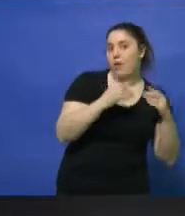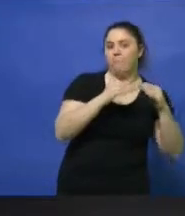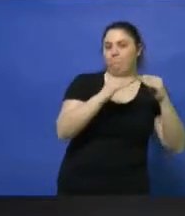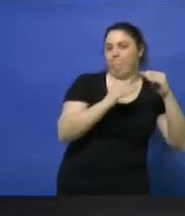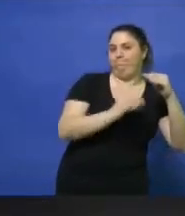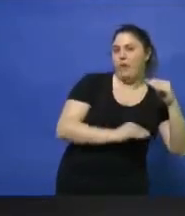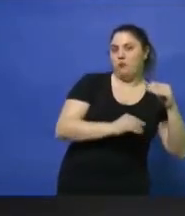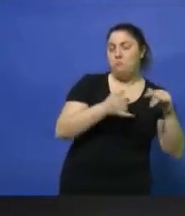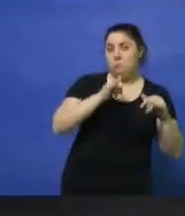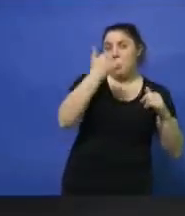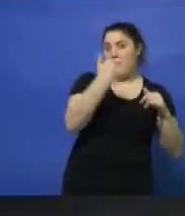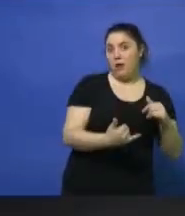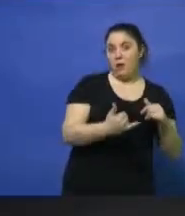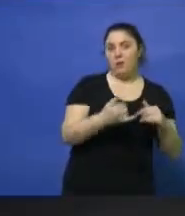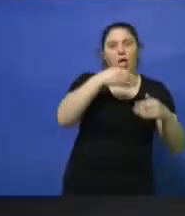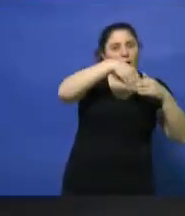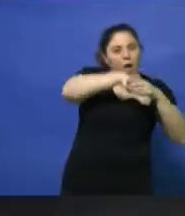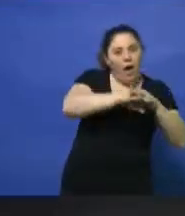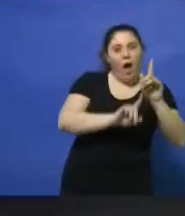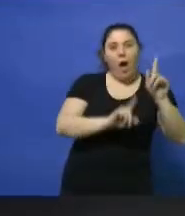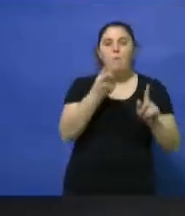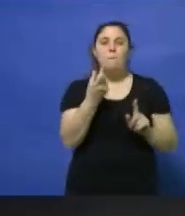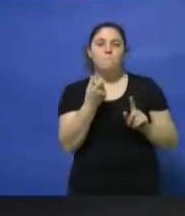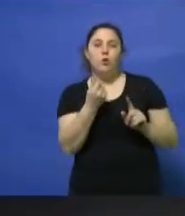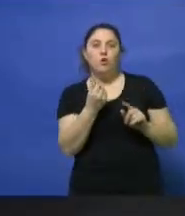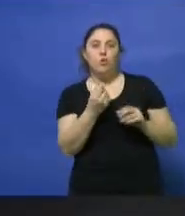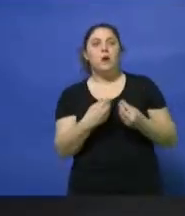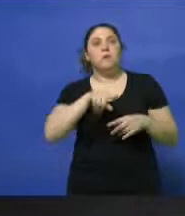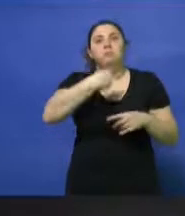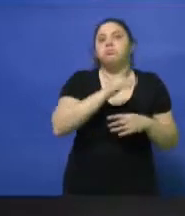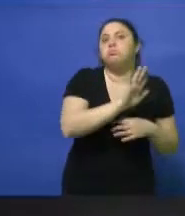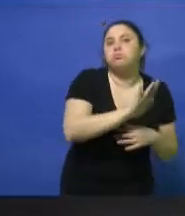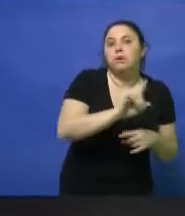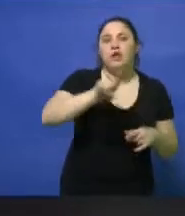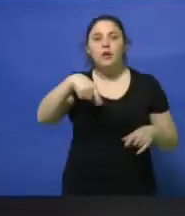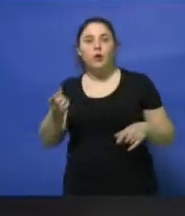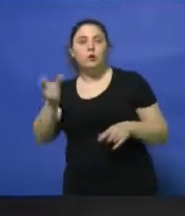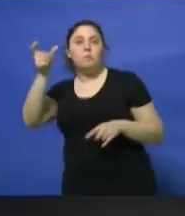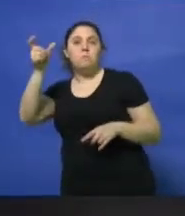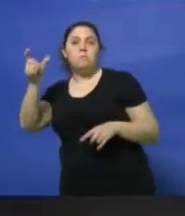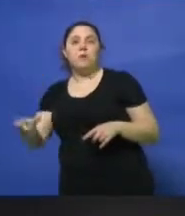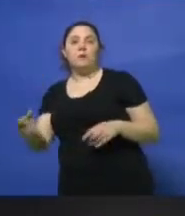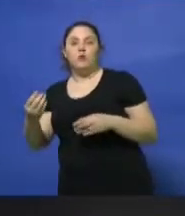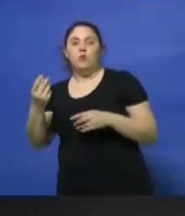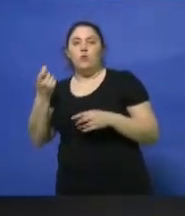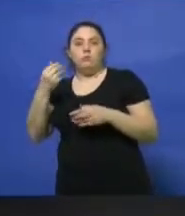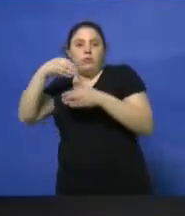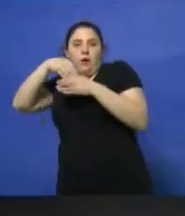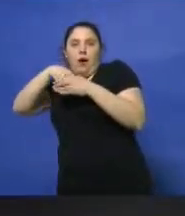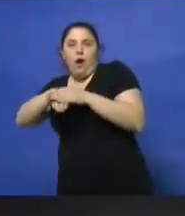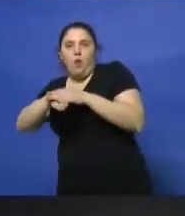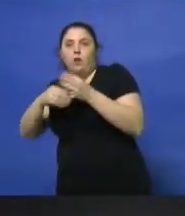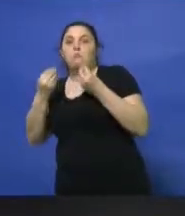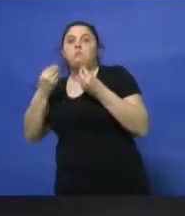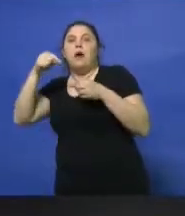ahorrar literalmente y guardar unos pesos a futuro, y aquel que ahorra en los primeros días del mes para poder